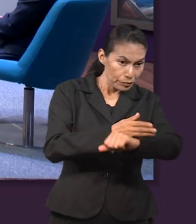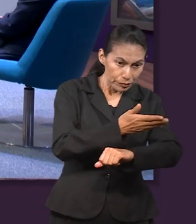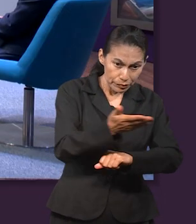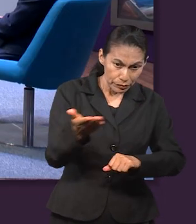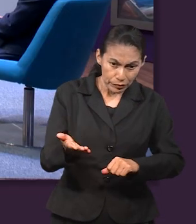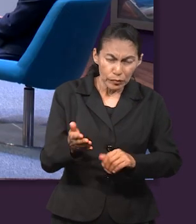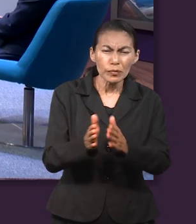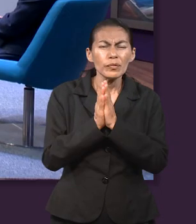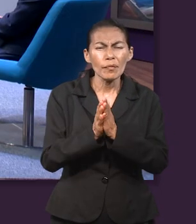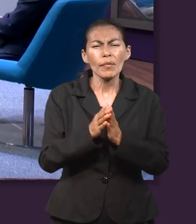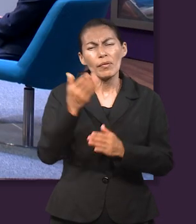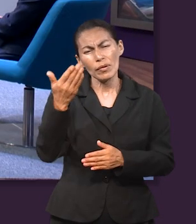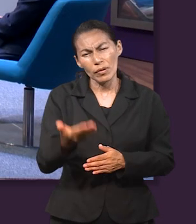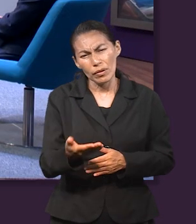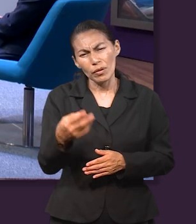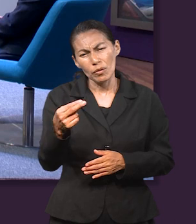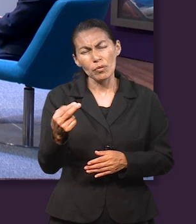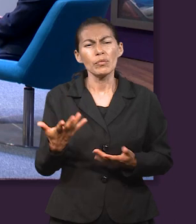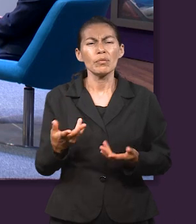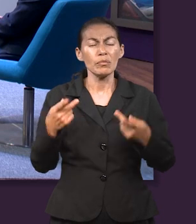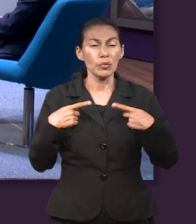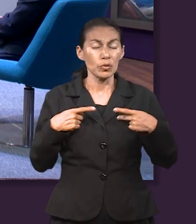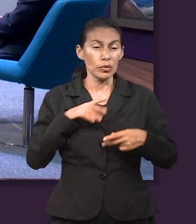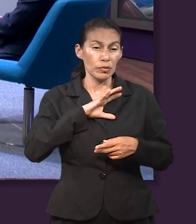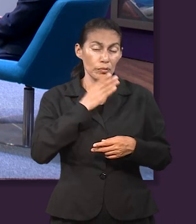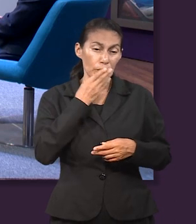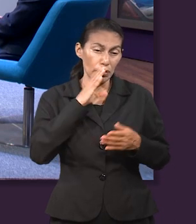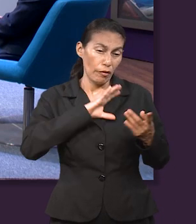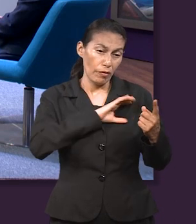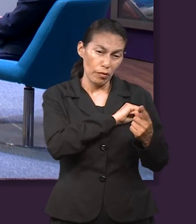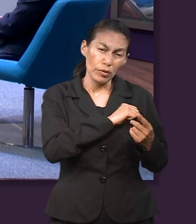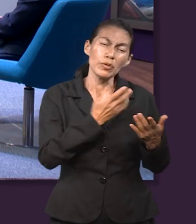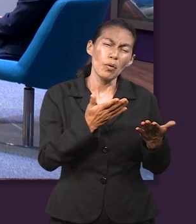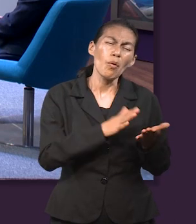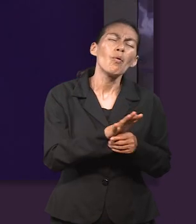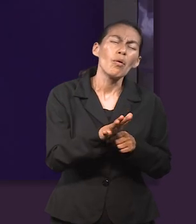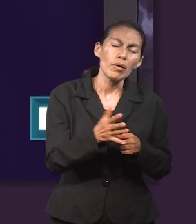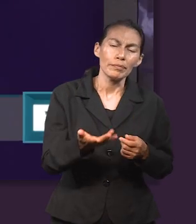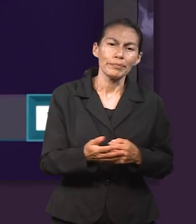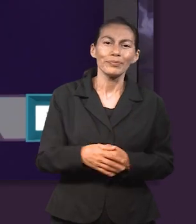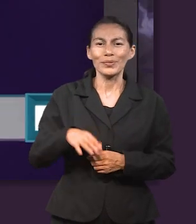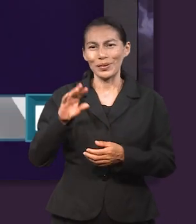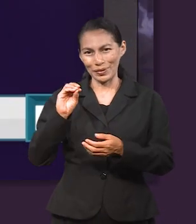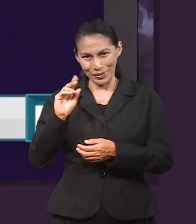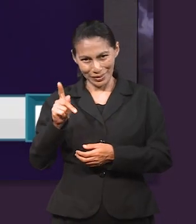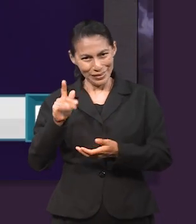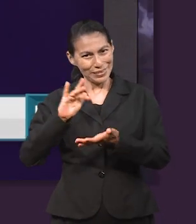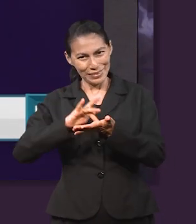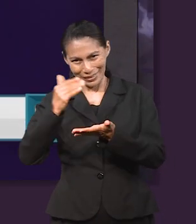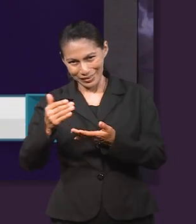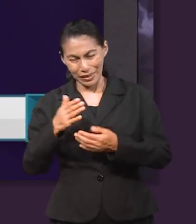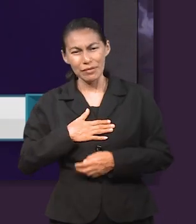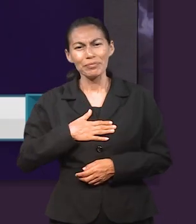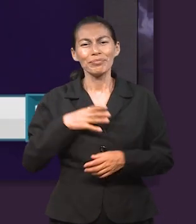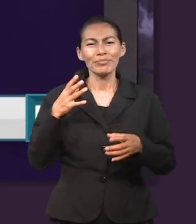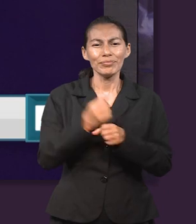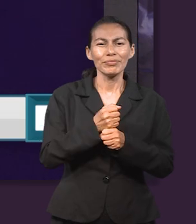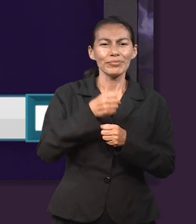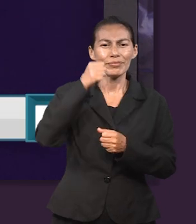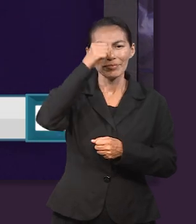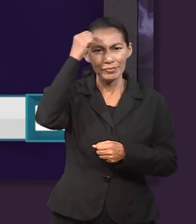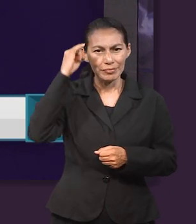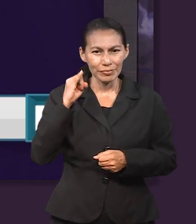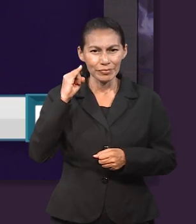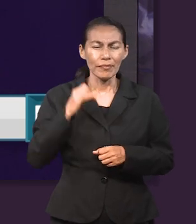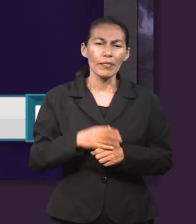presenten, y que de paso nos digan o nos compartan cuál es su personaje favorito de la Biblia. Ok, muchas gracias. Mi nombre es Melisa Saray, y